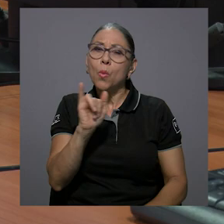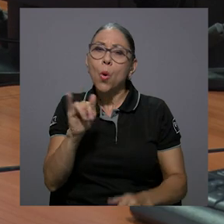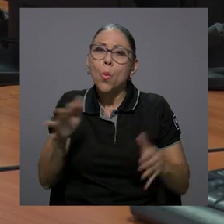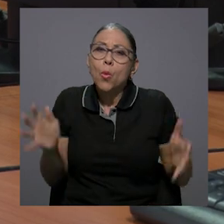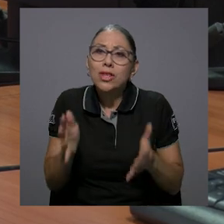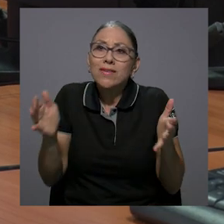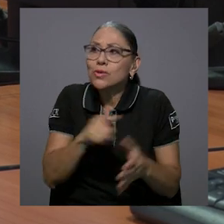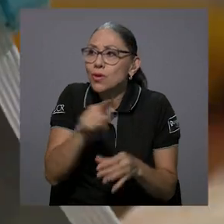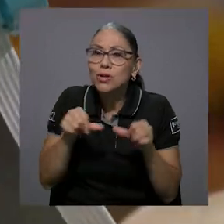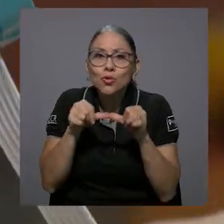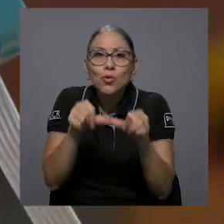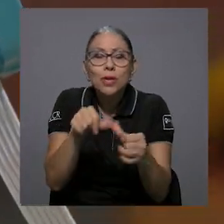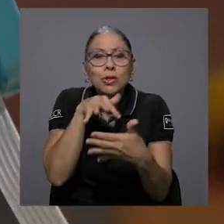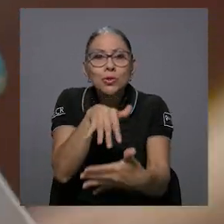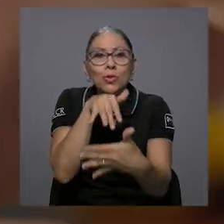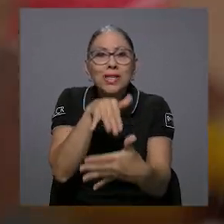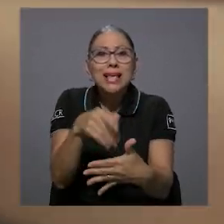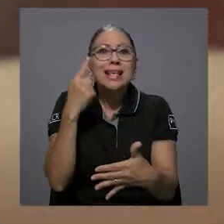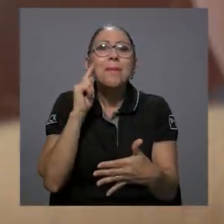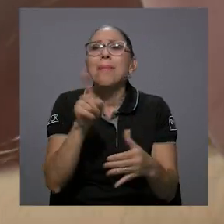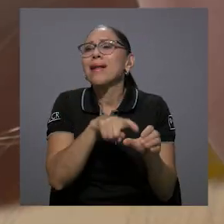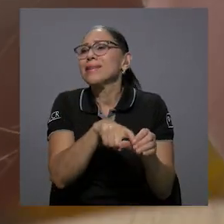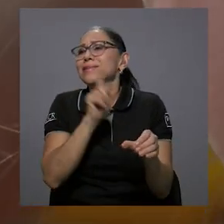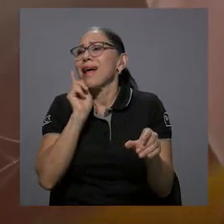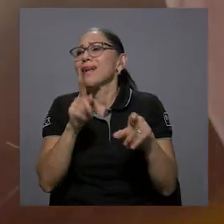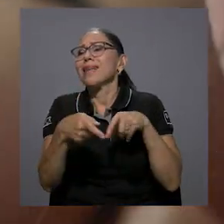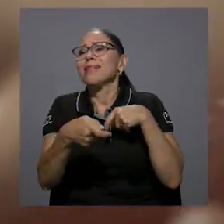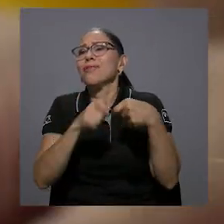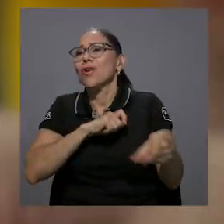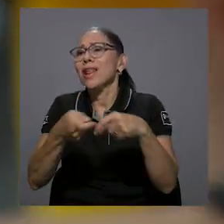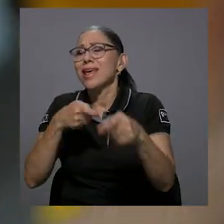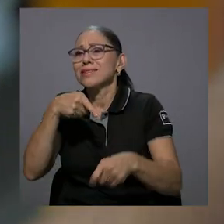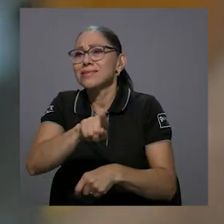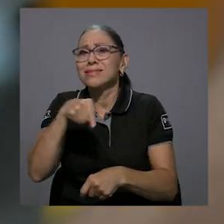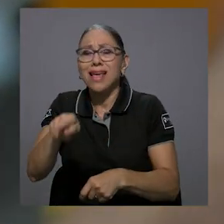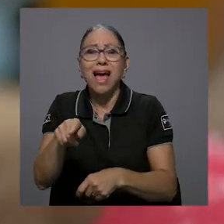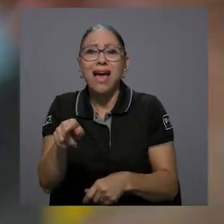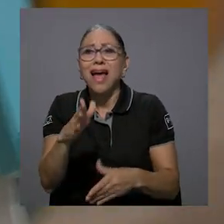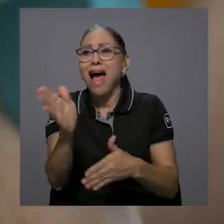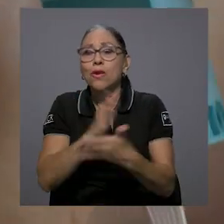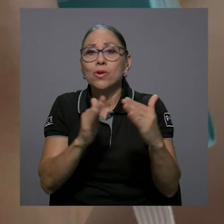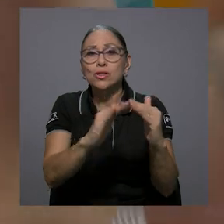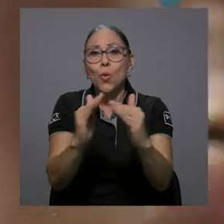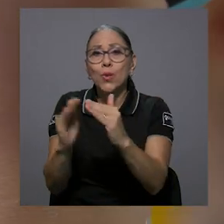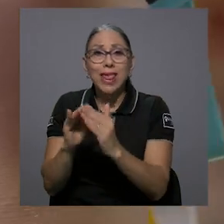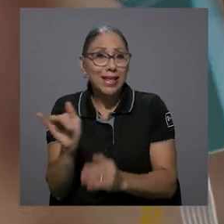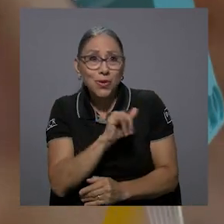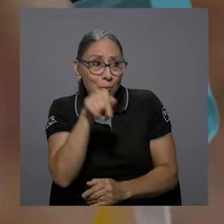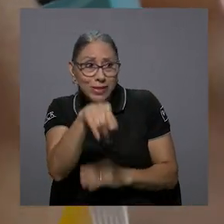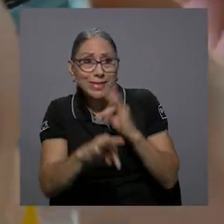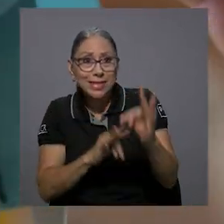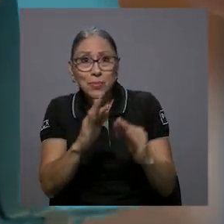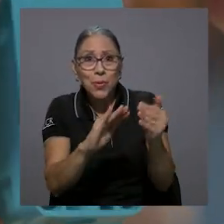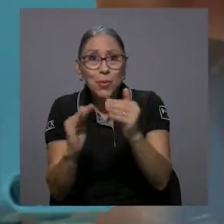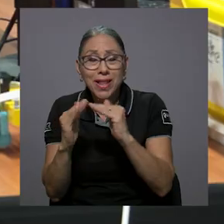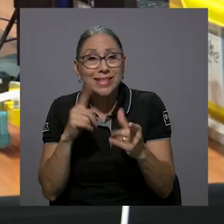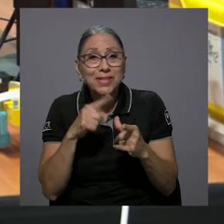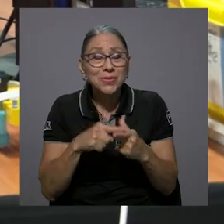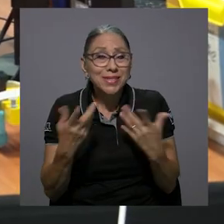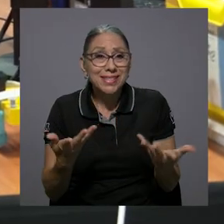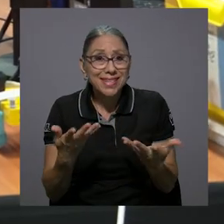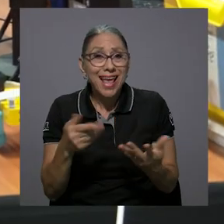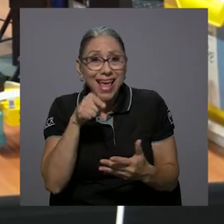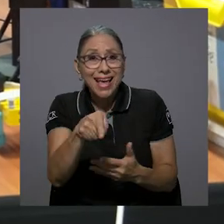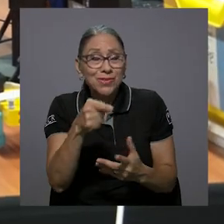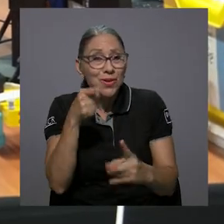continúen estudiando, para que salgan de estos círculos de violencia que hay en comunidades, como en algunas de este tipo de comunidades. Y entonces,